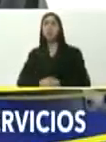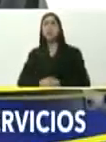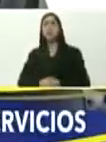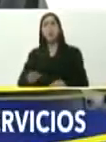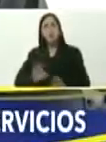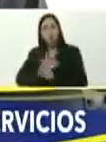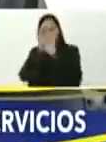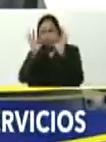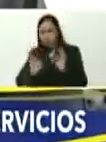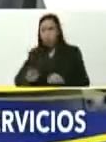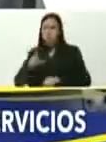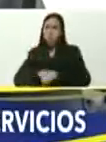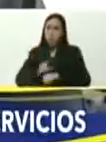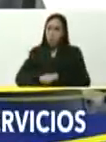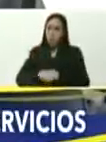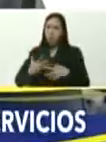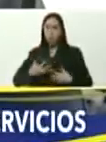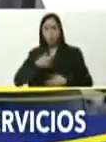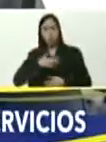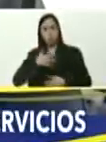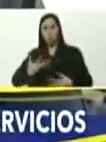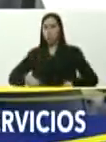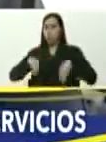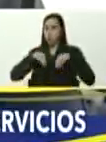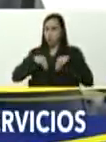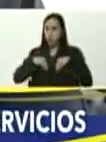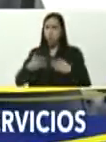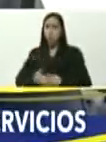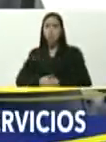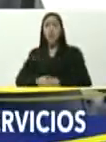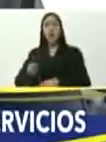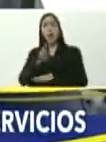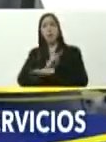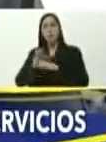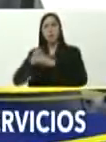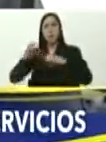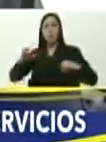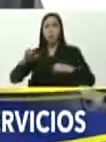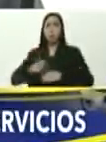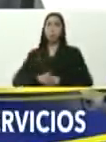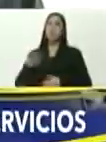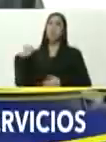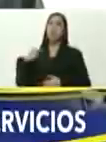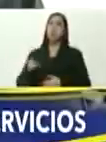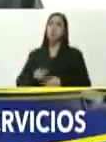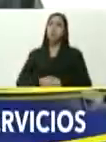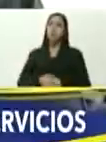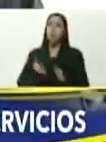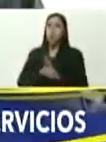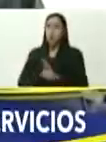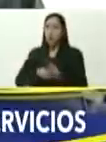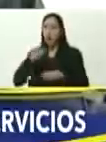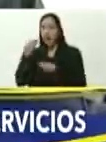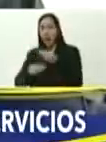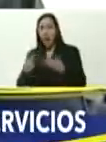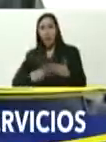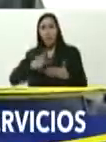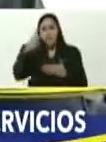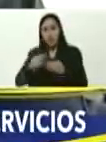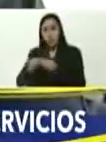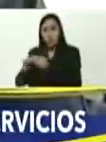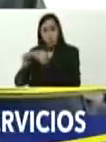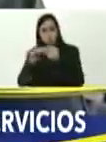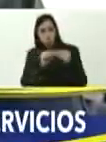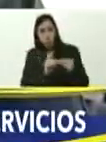desde el momento, en que yo asumí, nos tocó, para asumir acá, el ministerio de transporte, y tenía que ver, con la elaboración, de un conjunto, de planes de mantenimiento